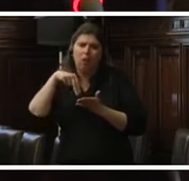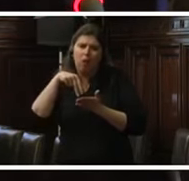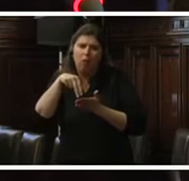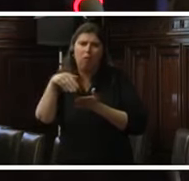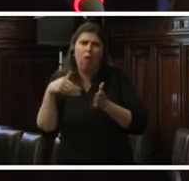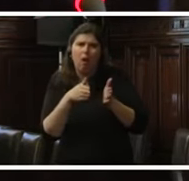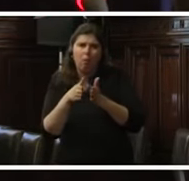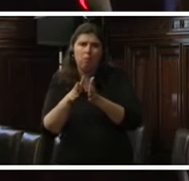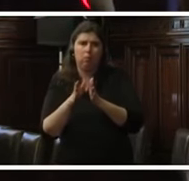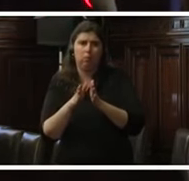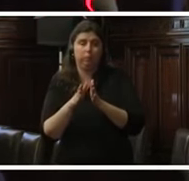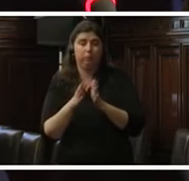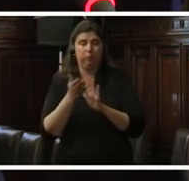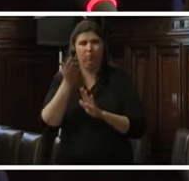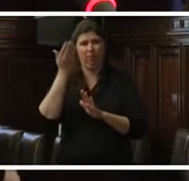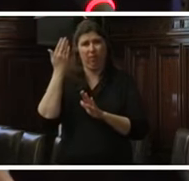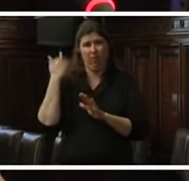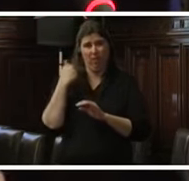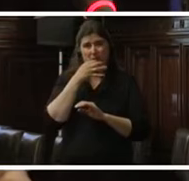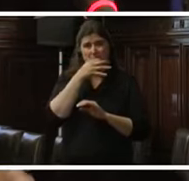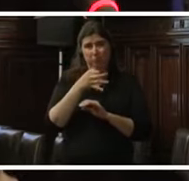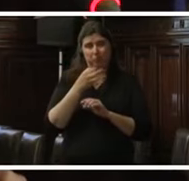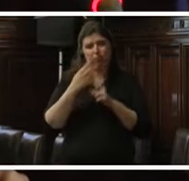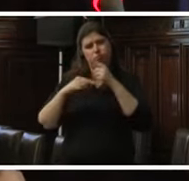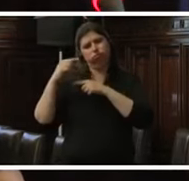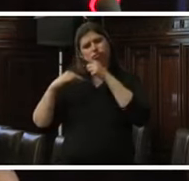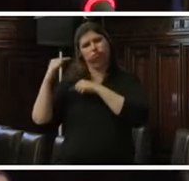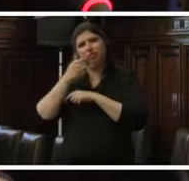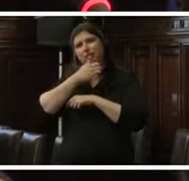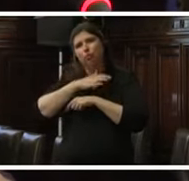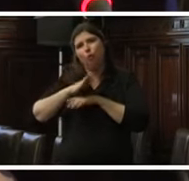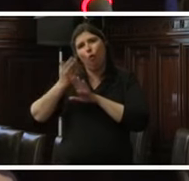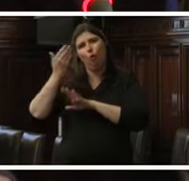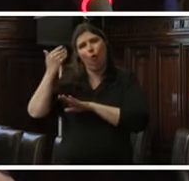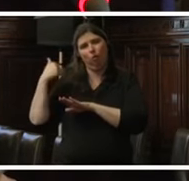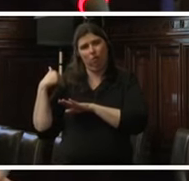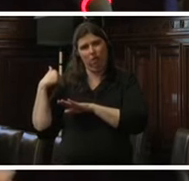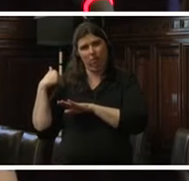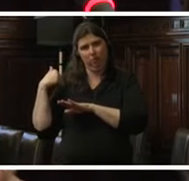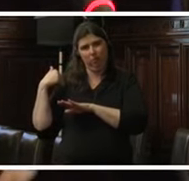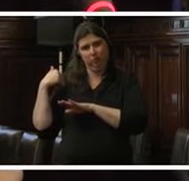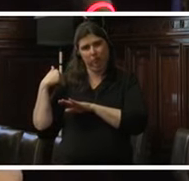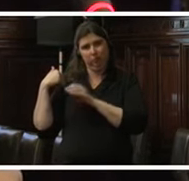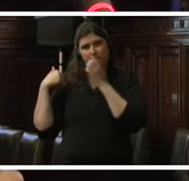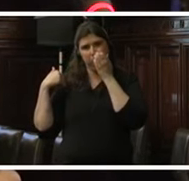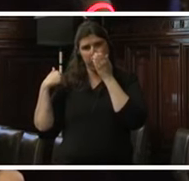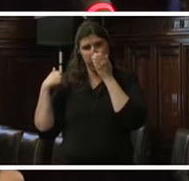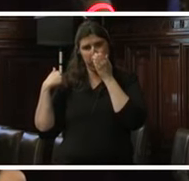En la época colonial, me permito hacer esta digresión para llegar directamente a este tema.